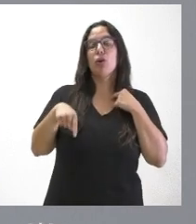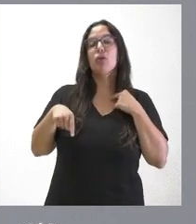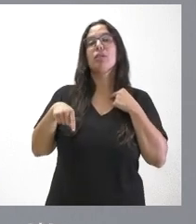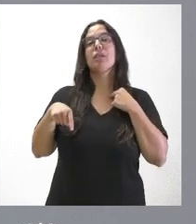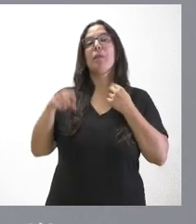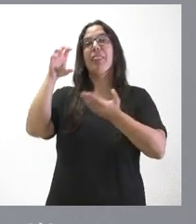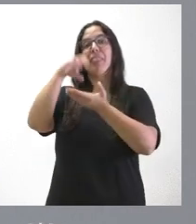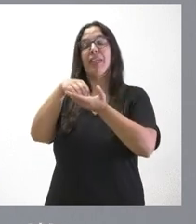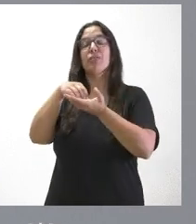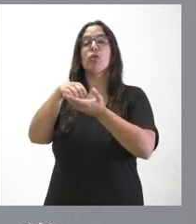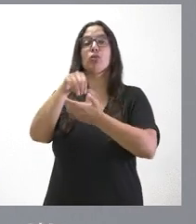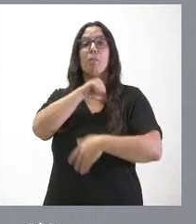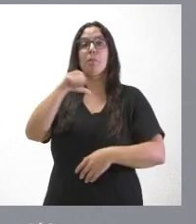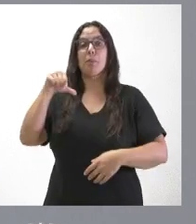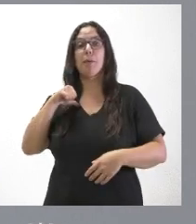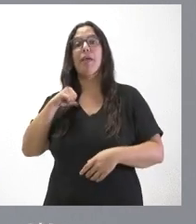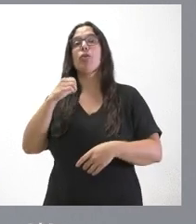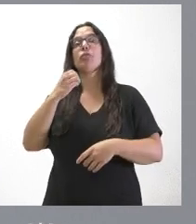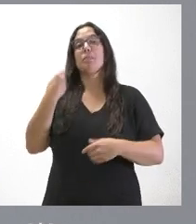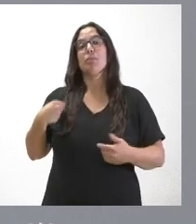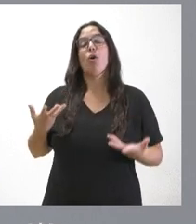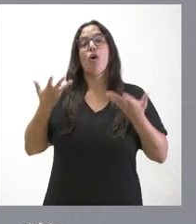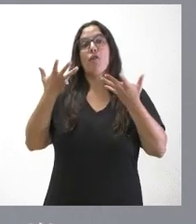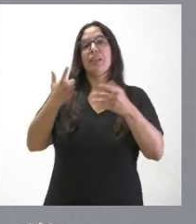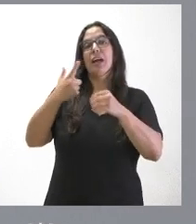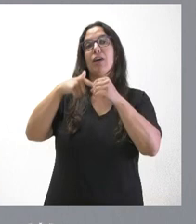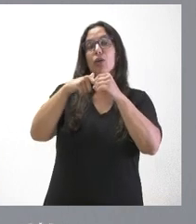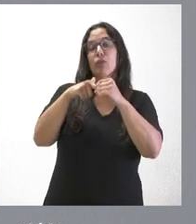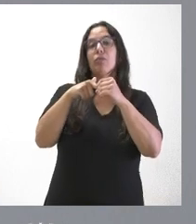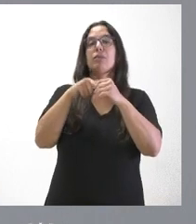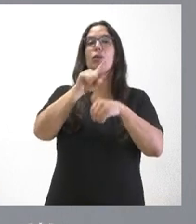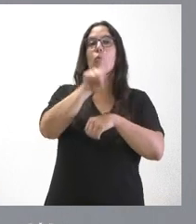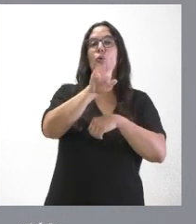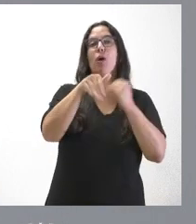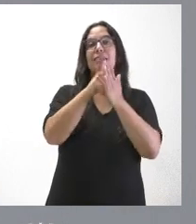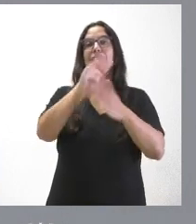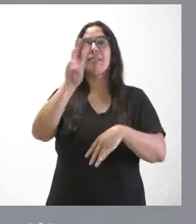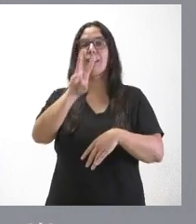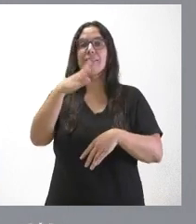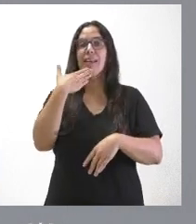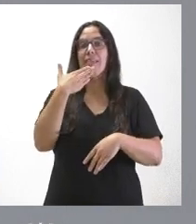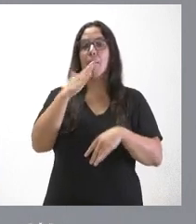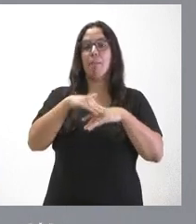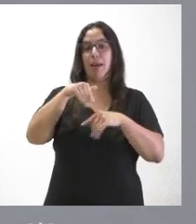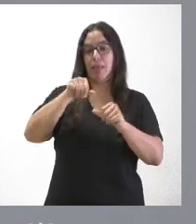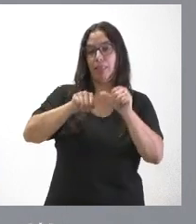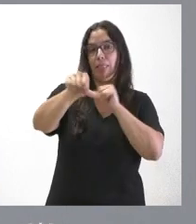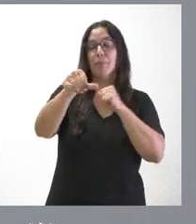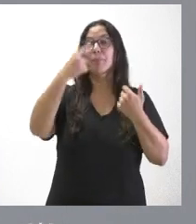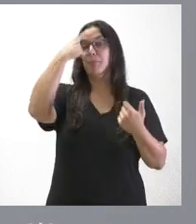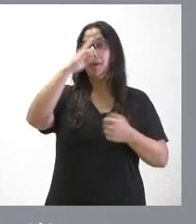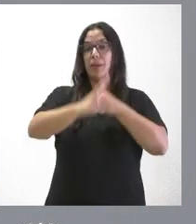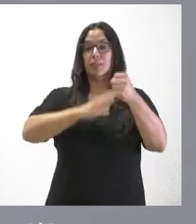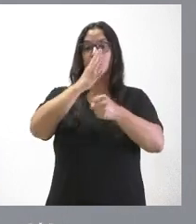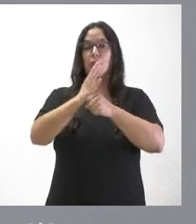gratuita de plazas escolares de uno a tres años en el curso 2023-2024. Saben ustedes que esta legislatura hemos iniciado con la